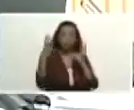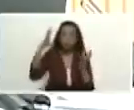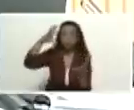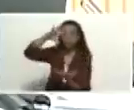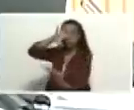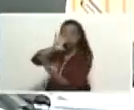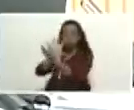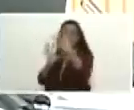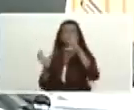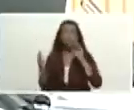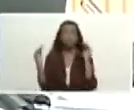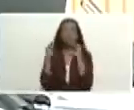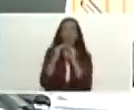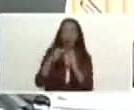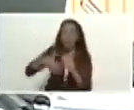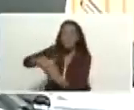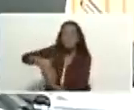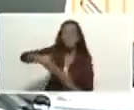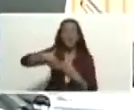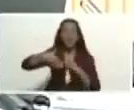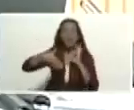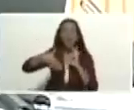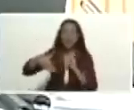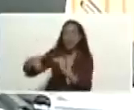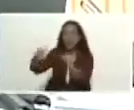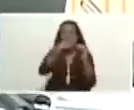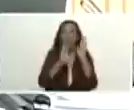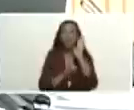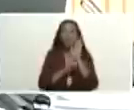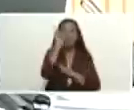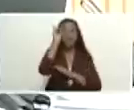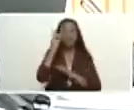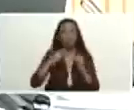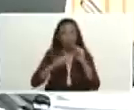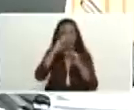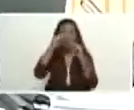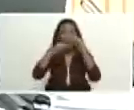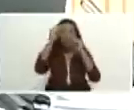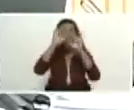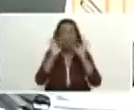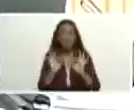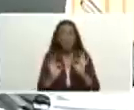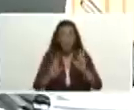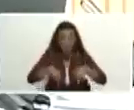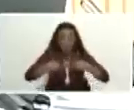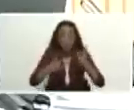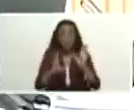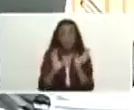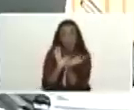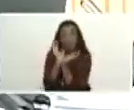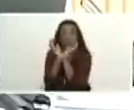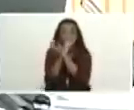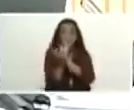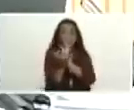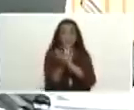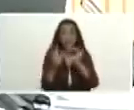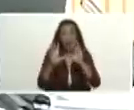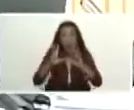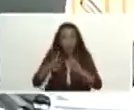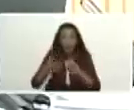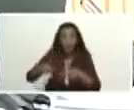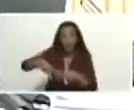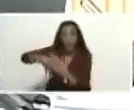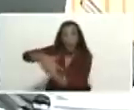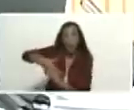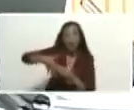protagonistas desde Sudamérica desde Nuestra América de la construcción de una nueva geopolítica mundial de un